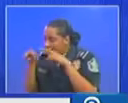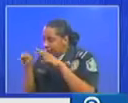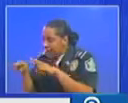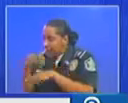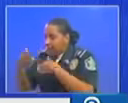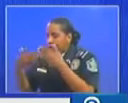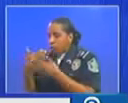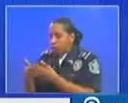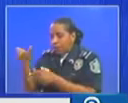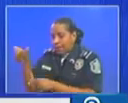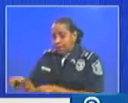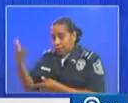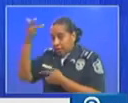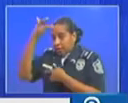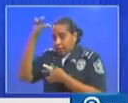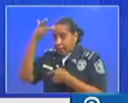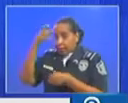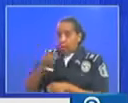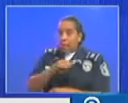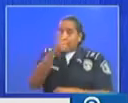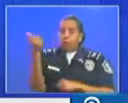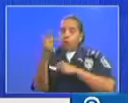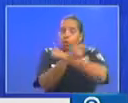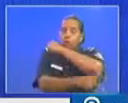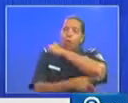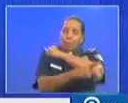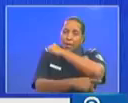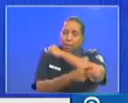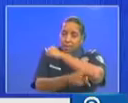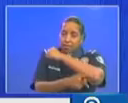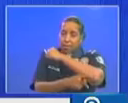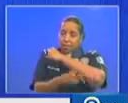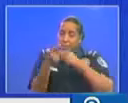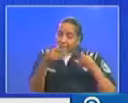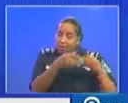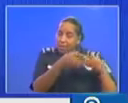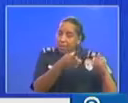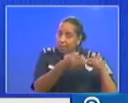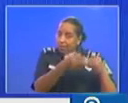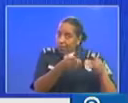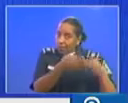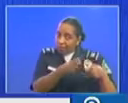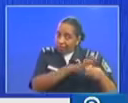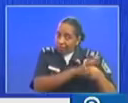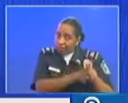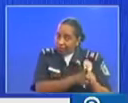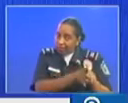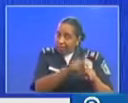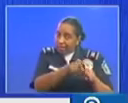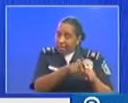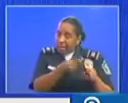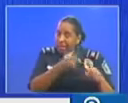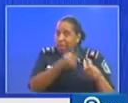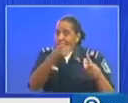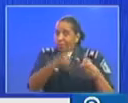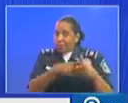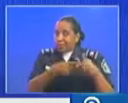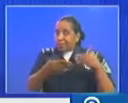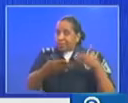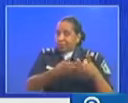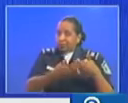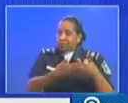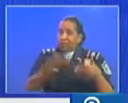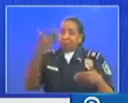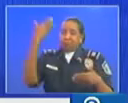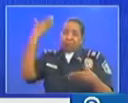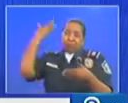como ha ocurrido en otras potencias en donde se ha dado la apertura de actividades y han tenido que tener regresiones en la toma